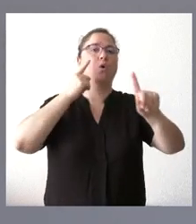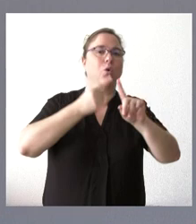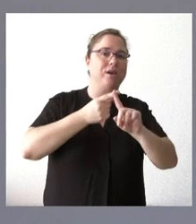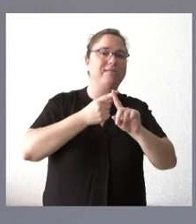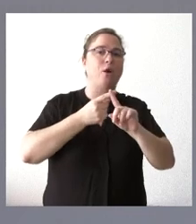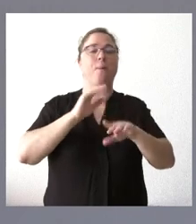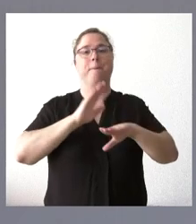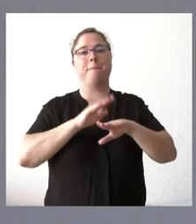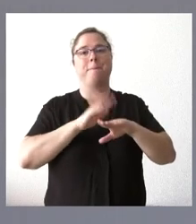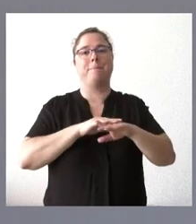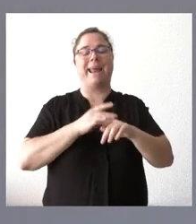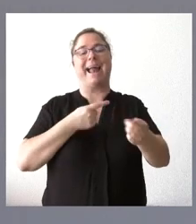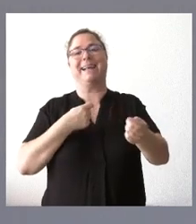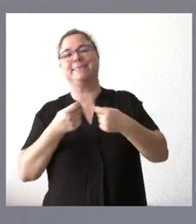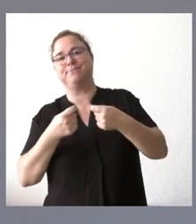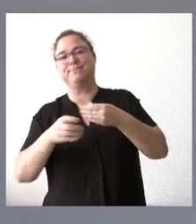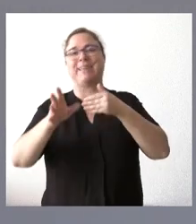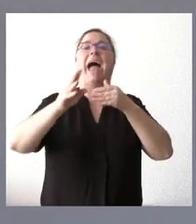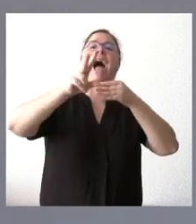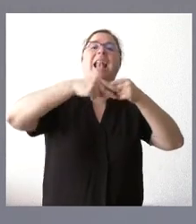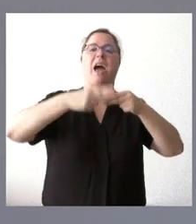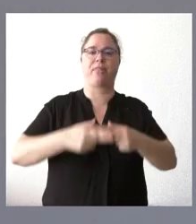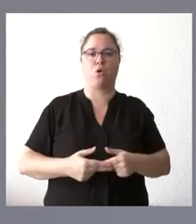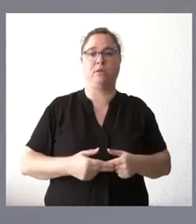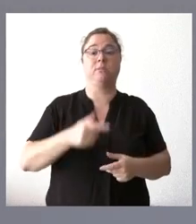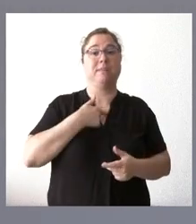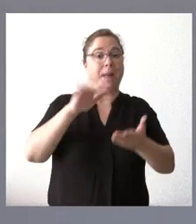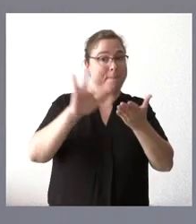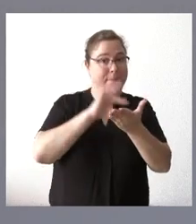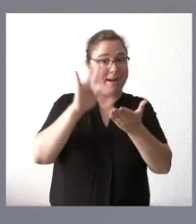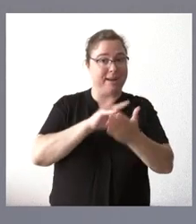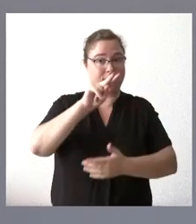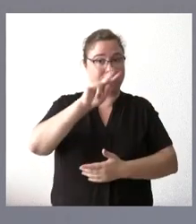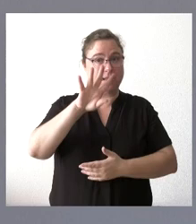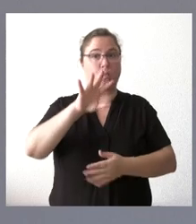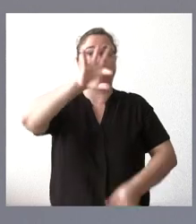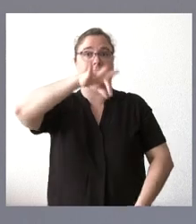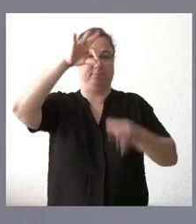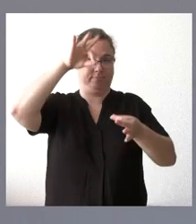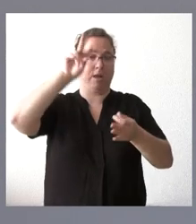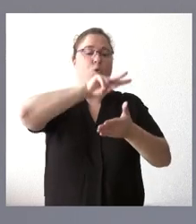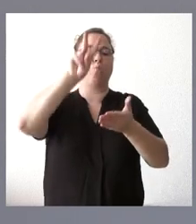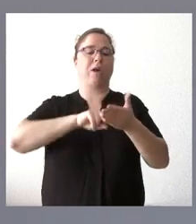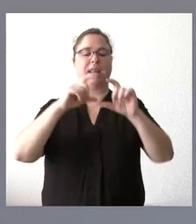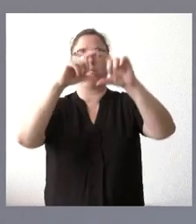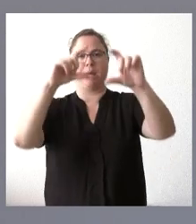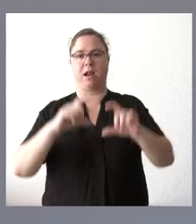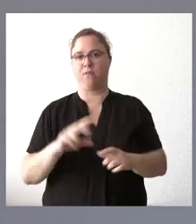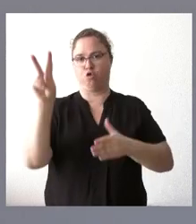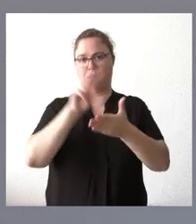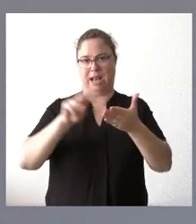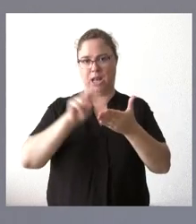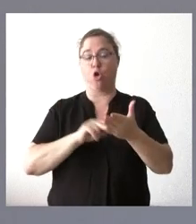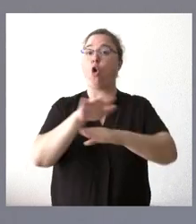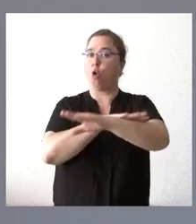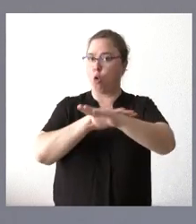correspondientes alegociones. Y, en concreto, en la página 24, y aquí quiero leer dos párrafos de este documento del